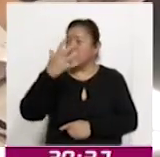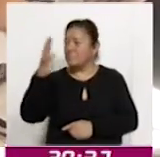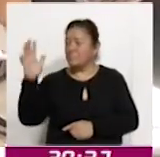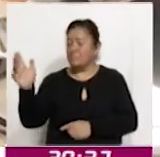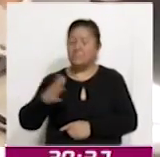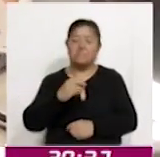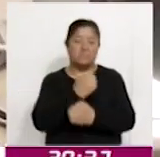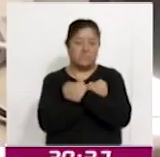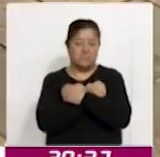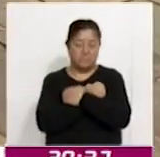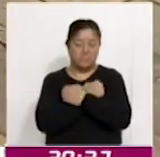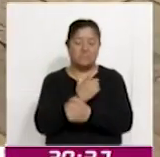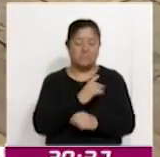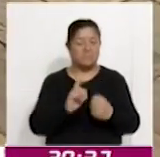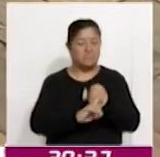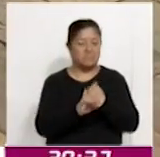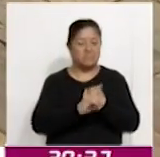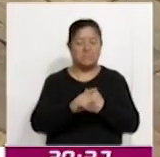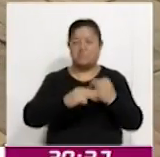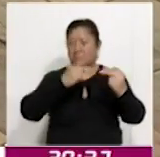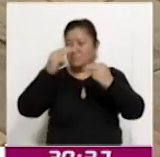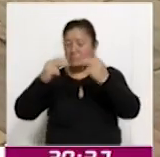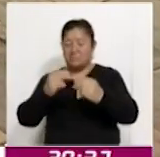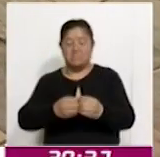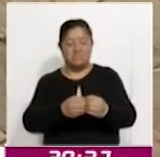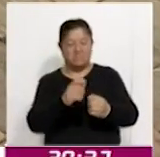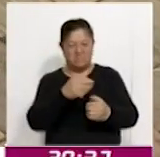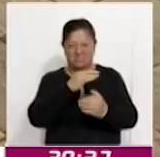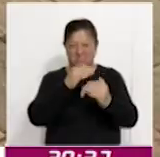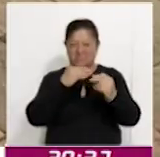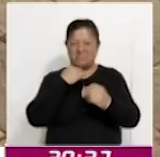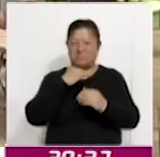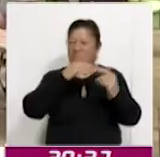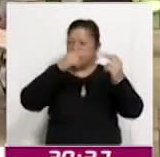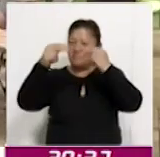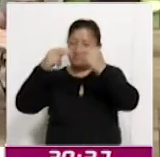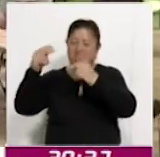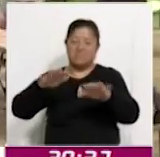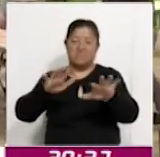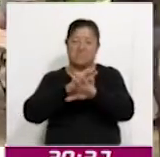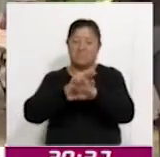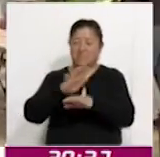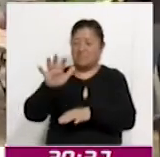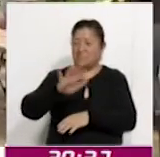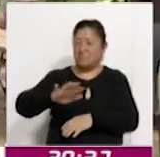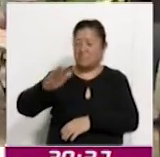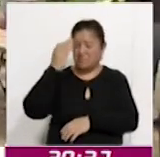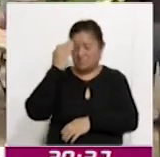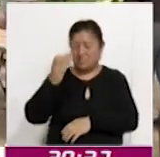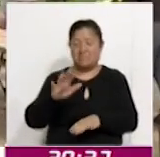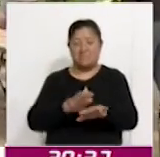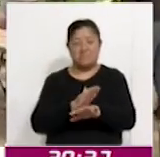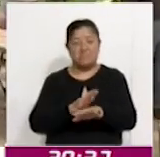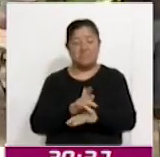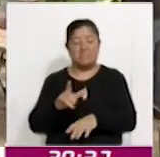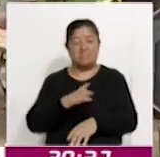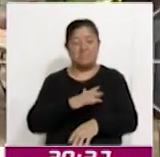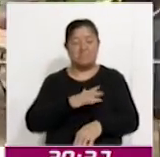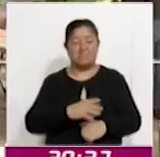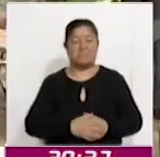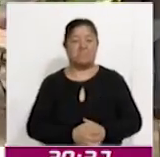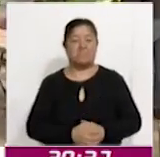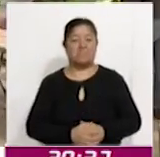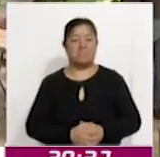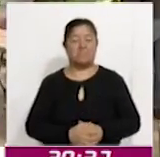planetaria, contaminación, pérdida de biodiversidad y cambio climático, informó la científica ambiental Hilda Margarita Castro. La fiesta